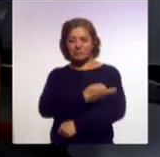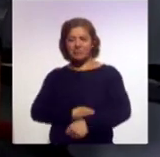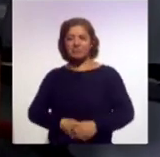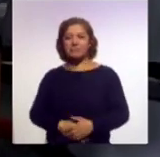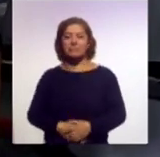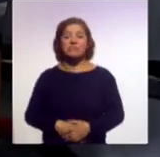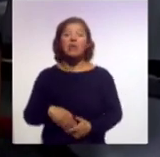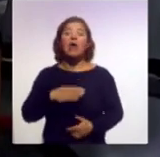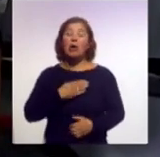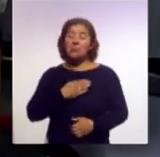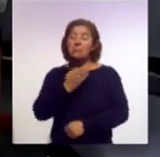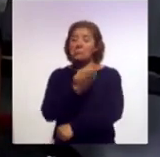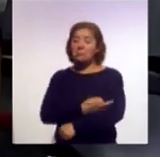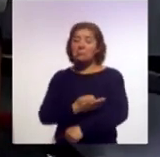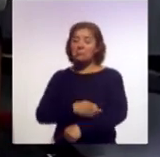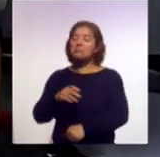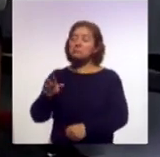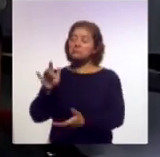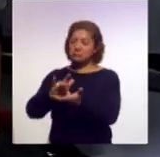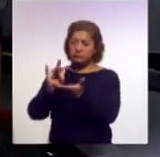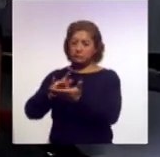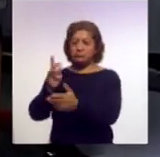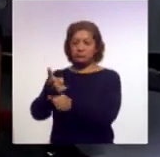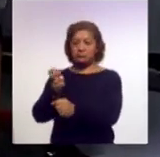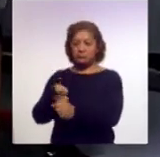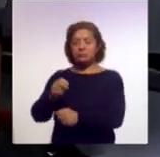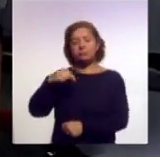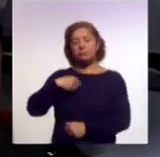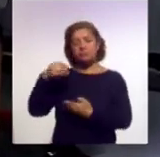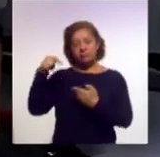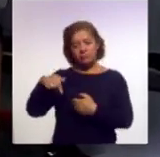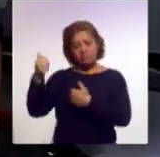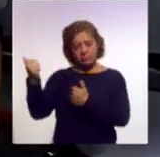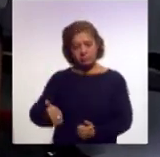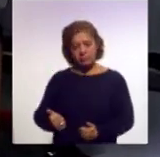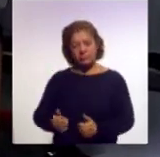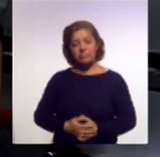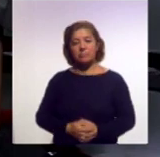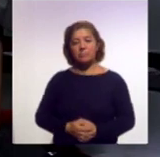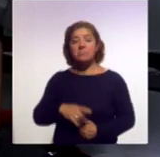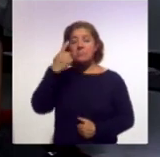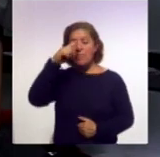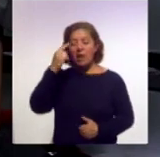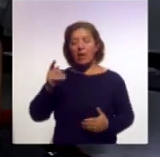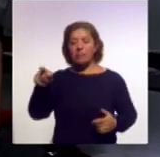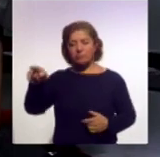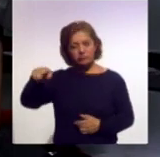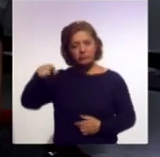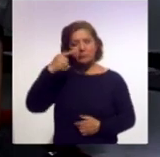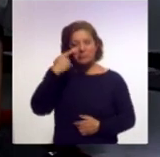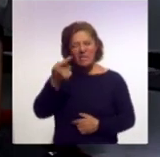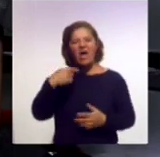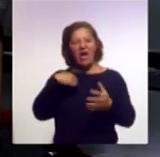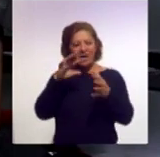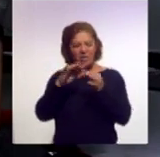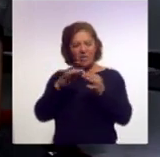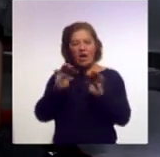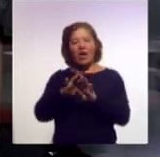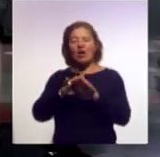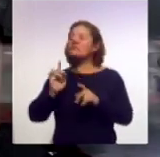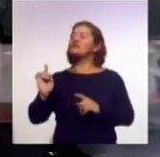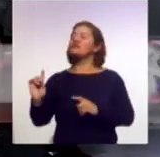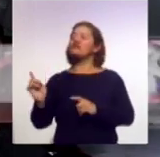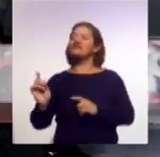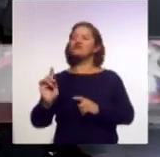contrario, gracias por la invitación y aquí estamos para promover nuestro recorrido nocturno en el zoológico. Es correcto,